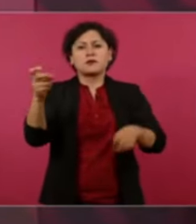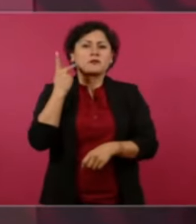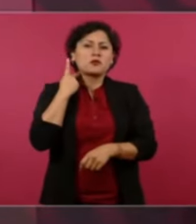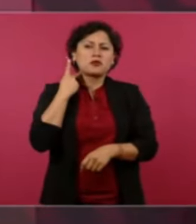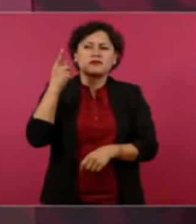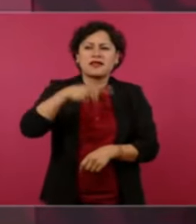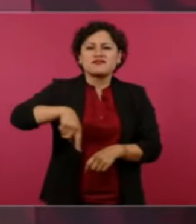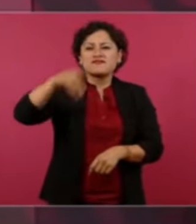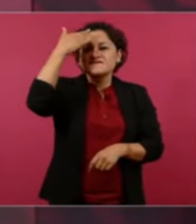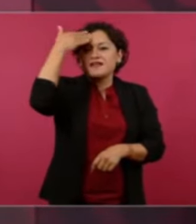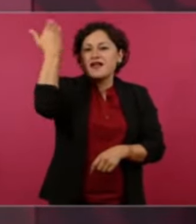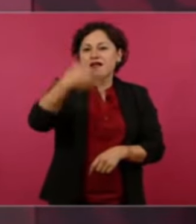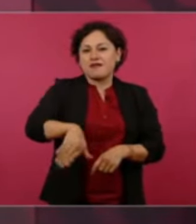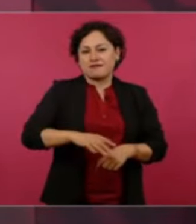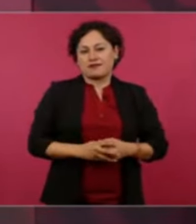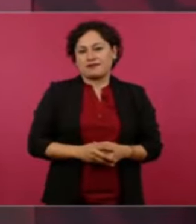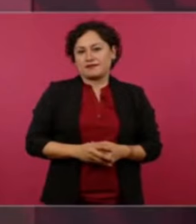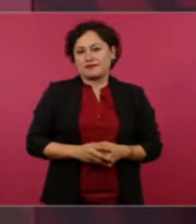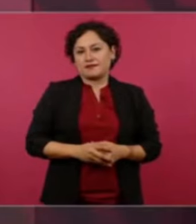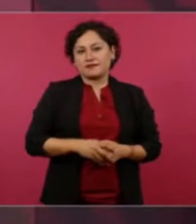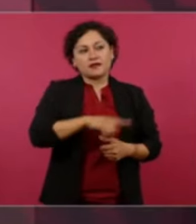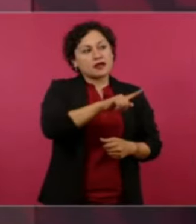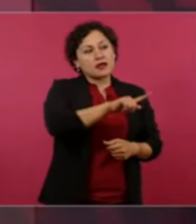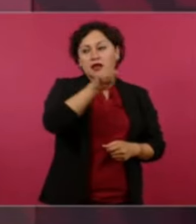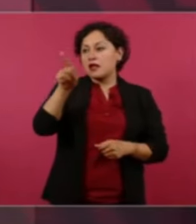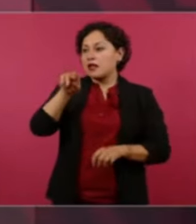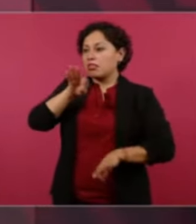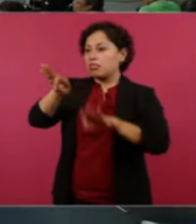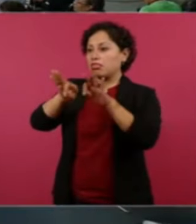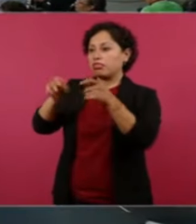o sea no es susceptible de manipulación